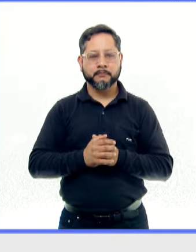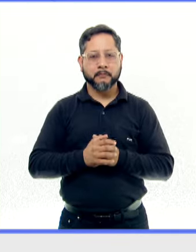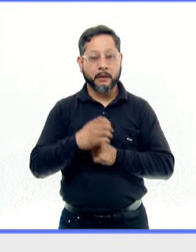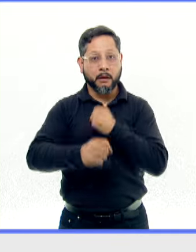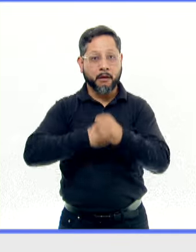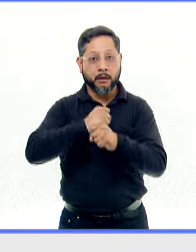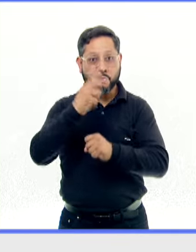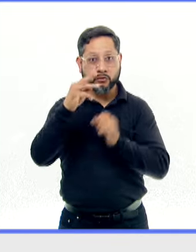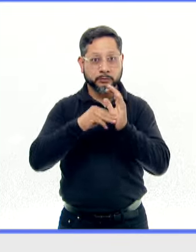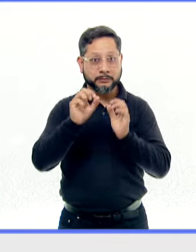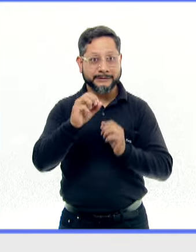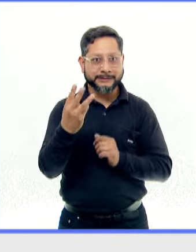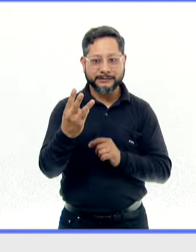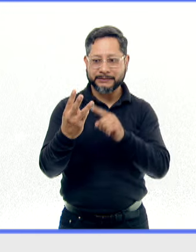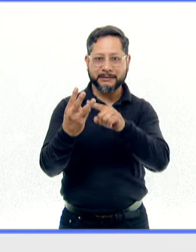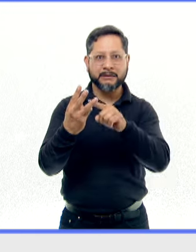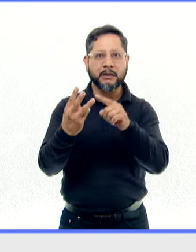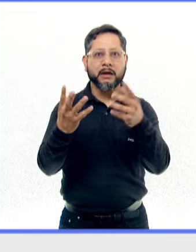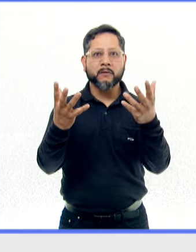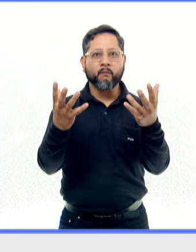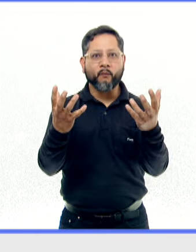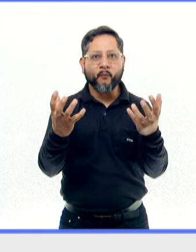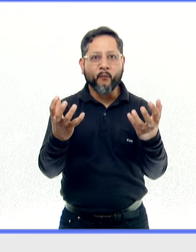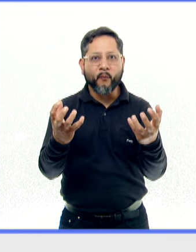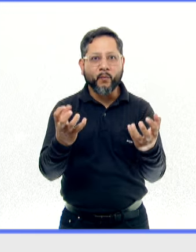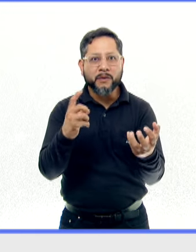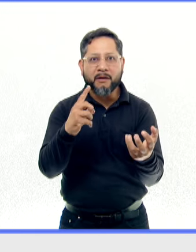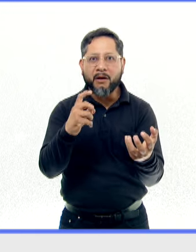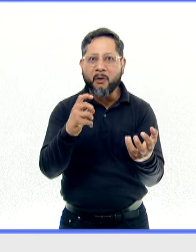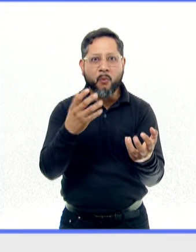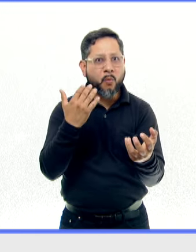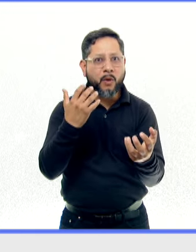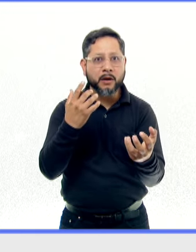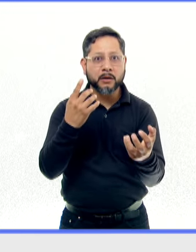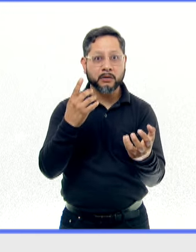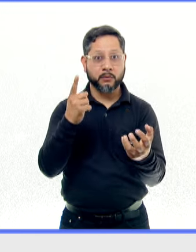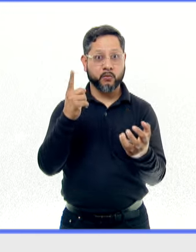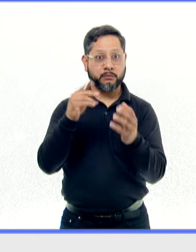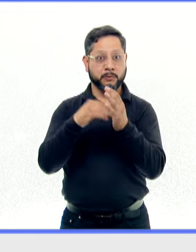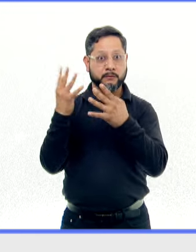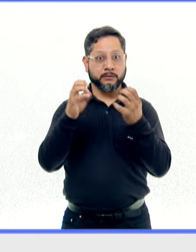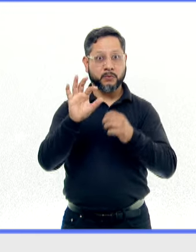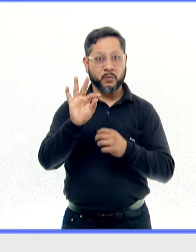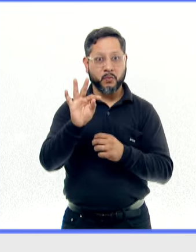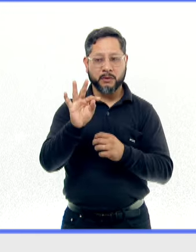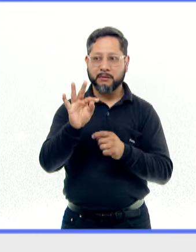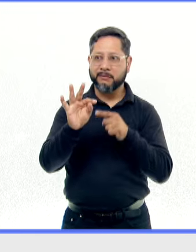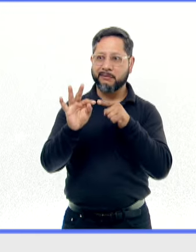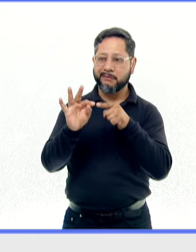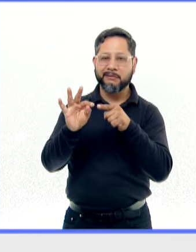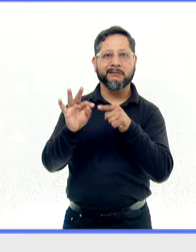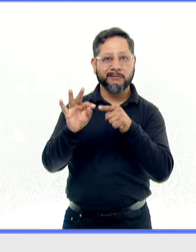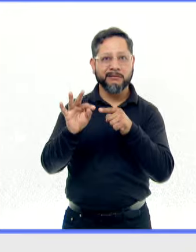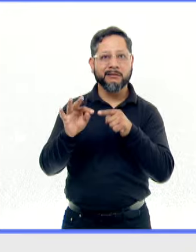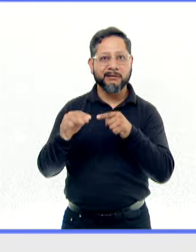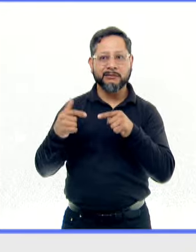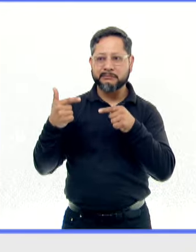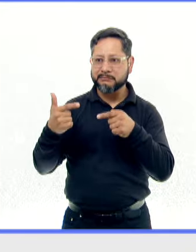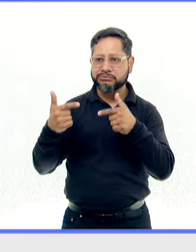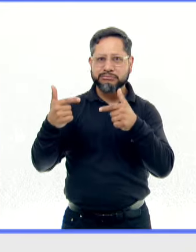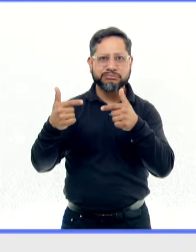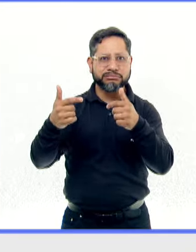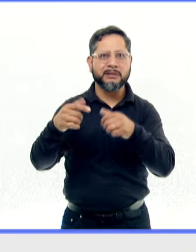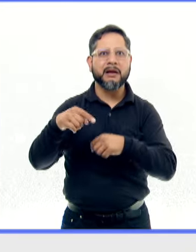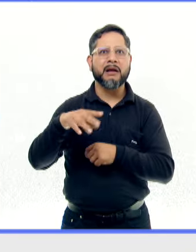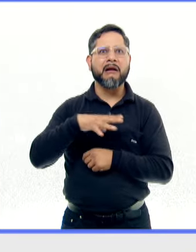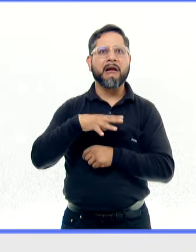se ha convertido en el año más seco para México desde 1940, una realidad que es el resultado de siete siglos de malas